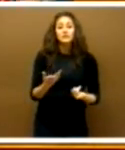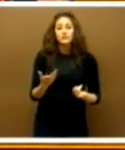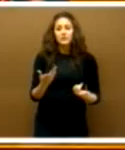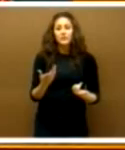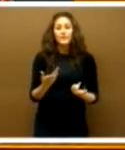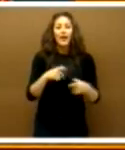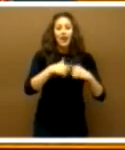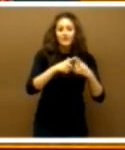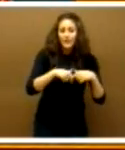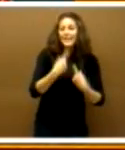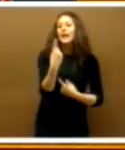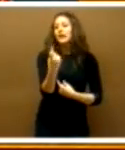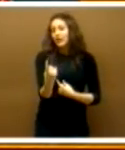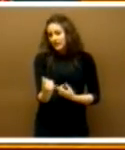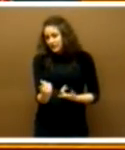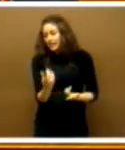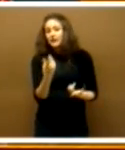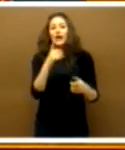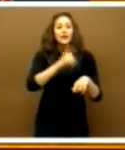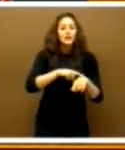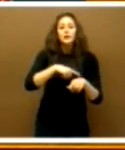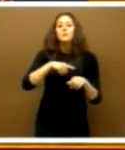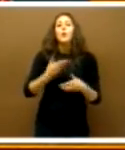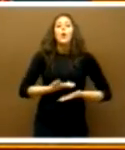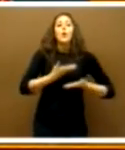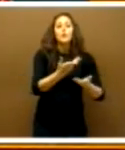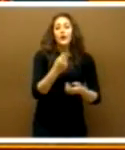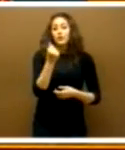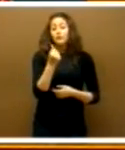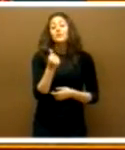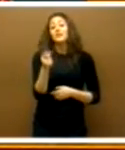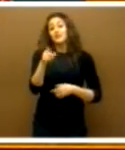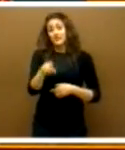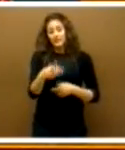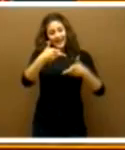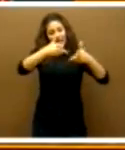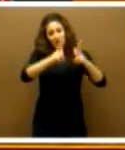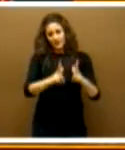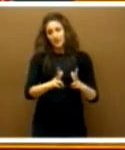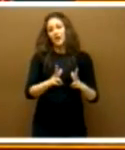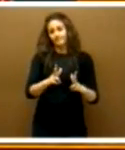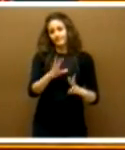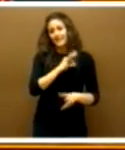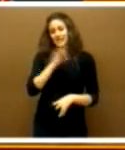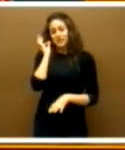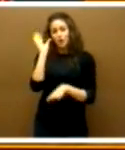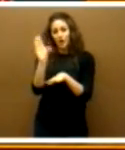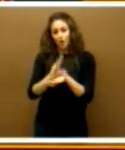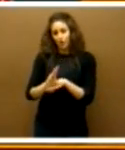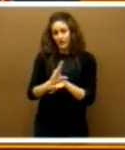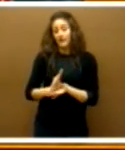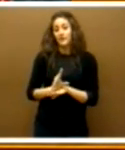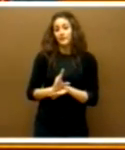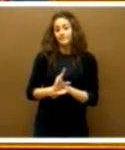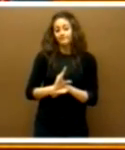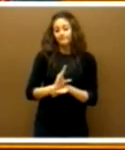a necesitar las familias, tiempo, ayudas económicas y, sobre todo, libertad, señora consejera. Y